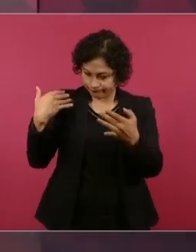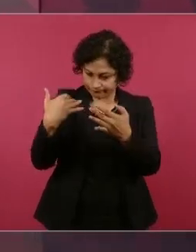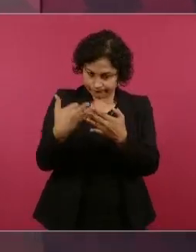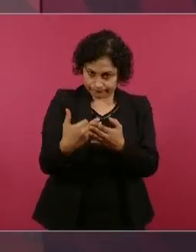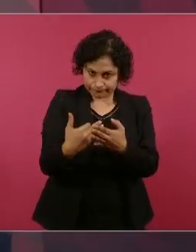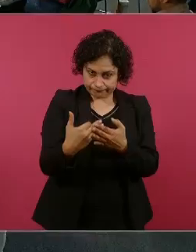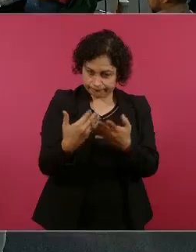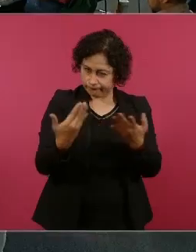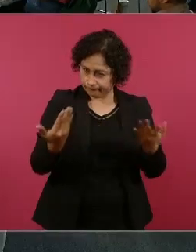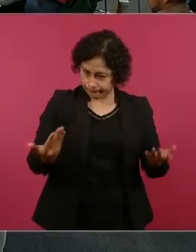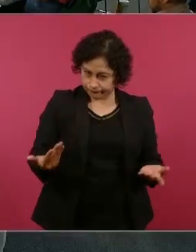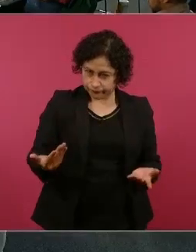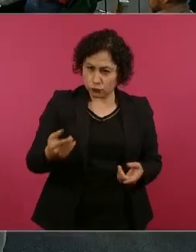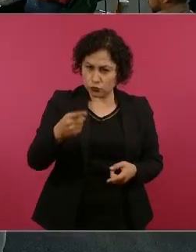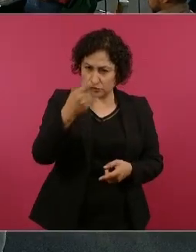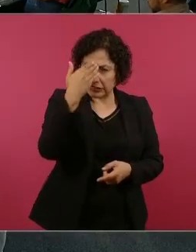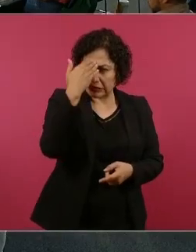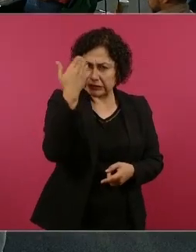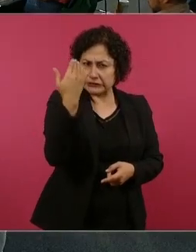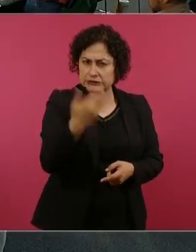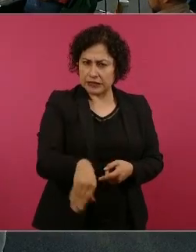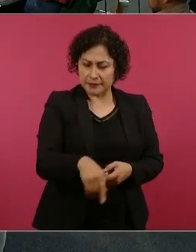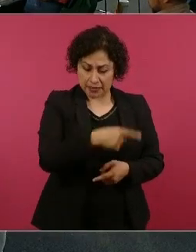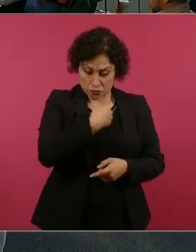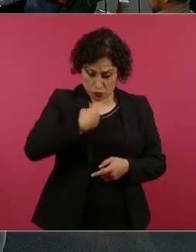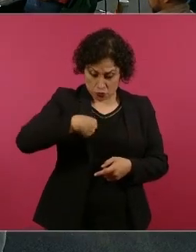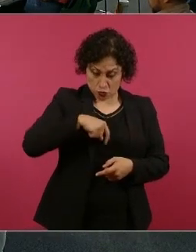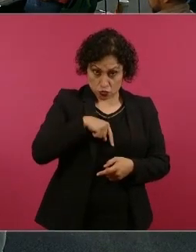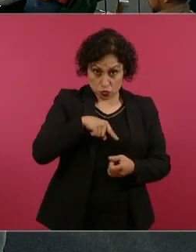a ayudar en el fenómeno migratorio?